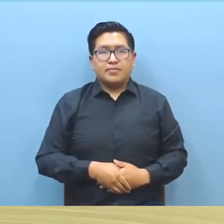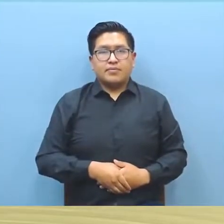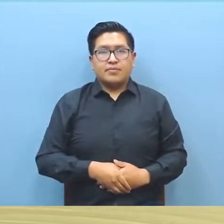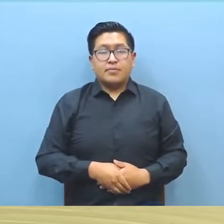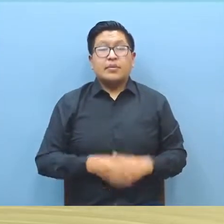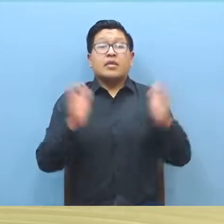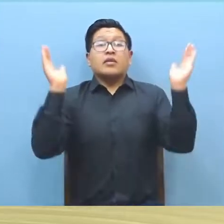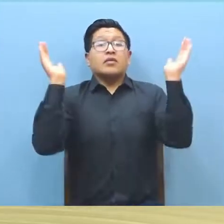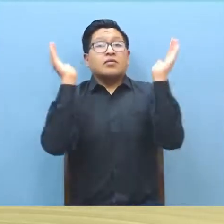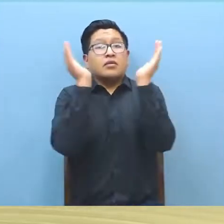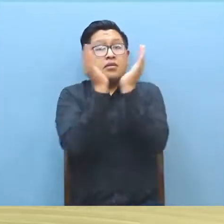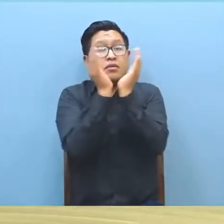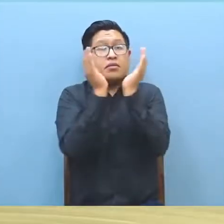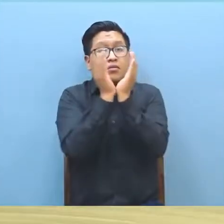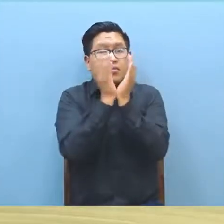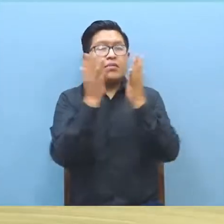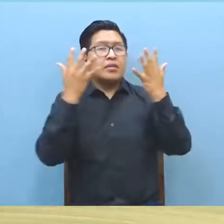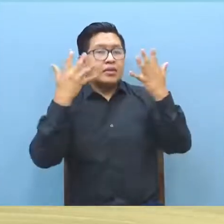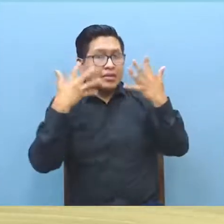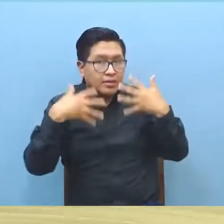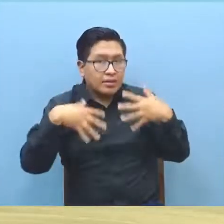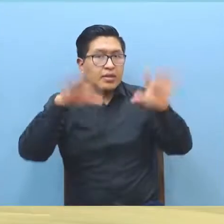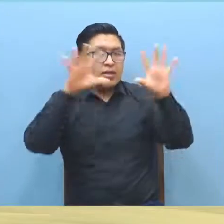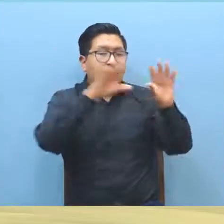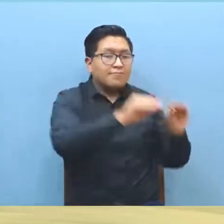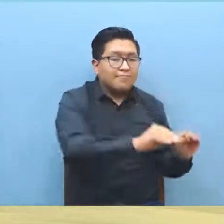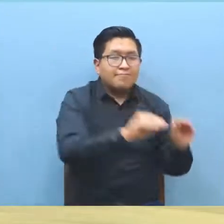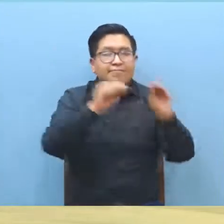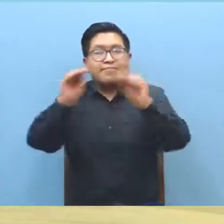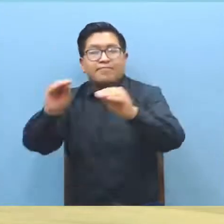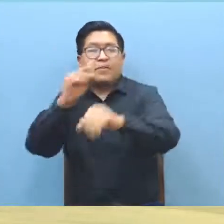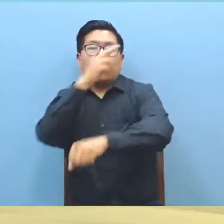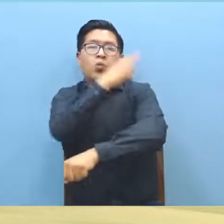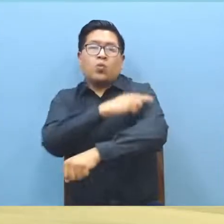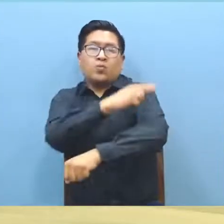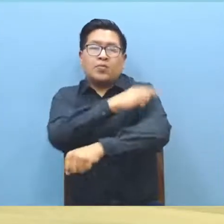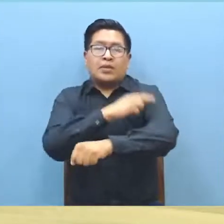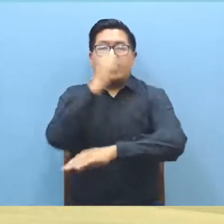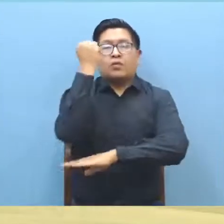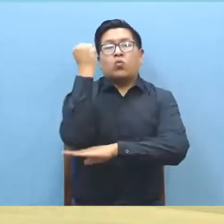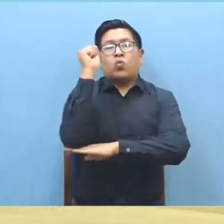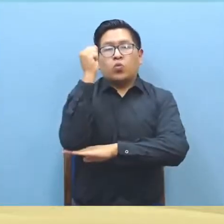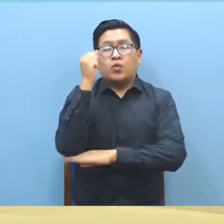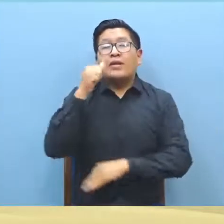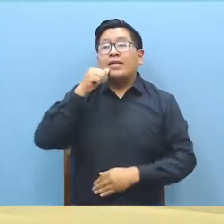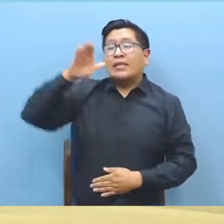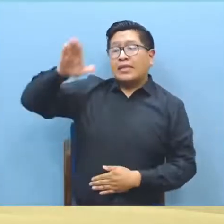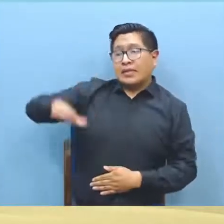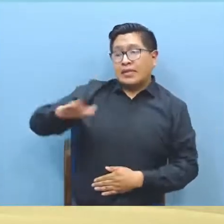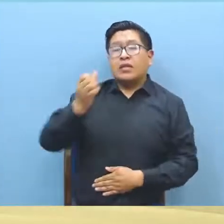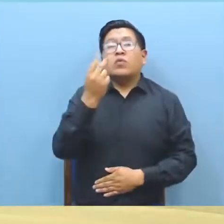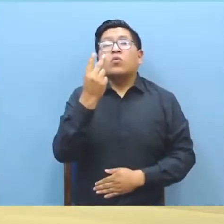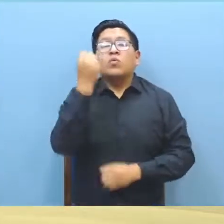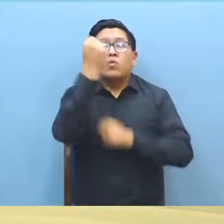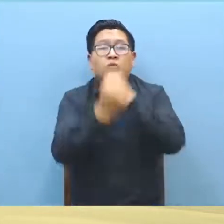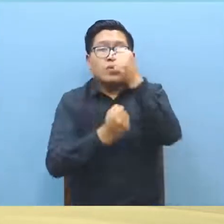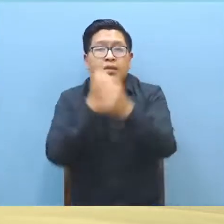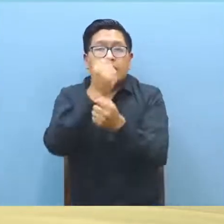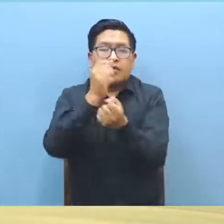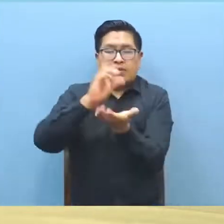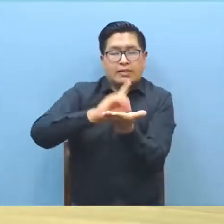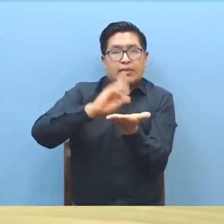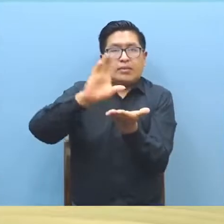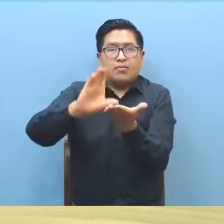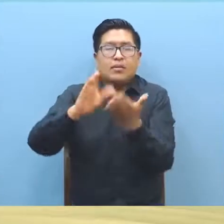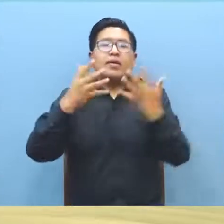La Defensoría del Pueblo garantizó el traslado a un centro hospitalario de Sucre de una niña de 12 años de edad con discapacidad en situación de